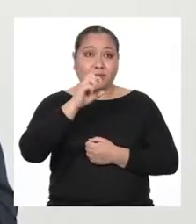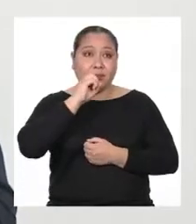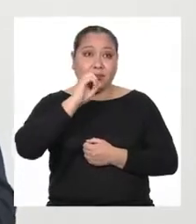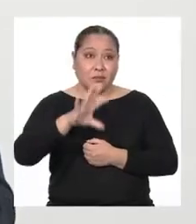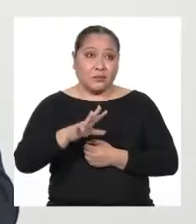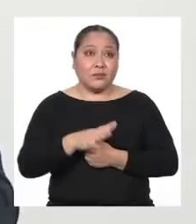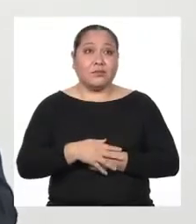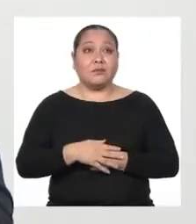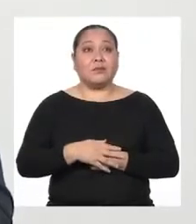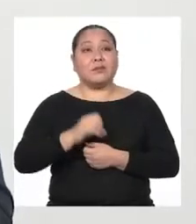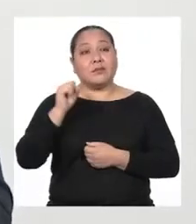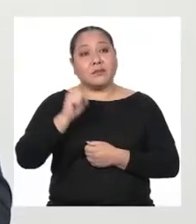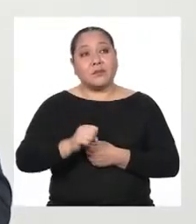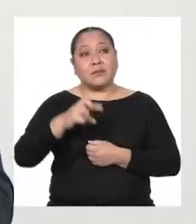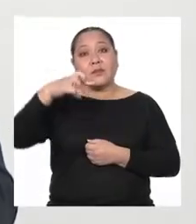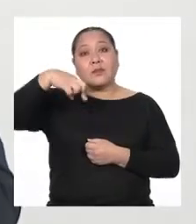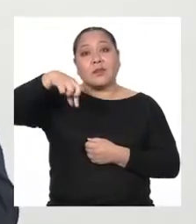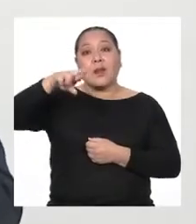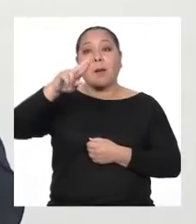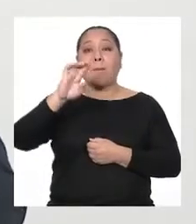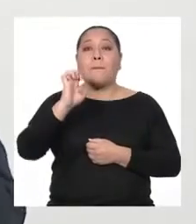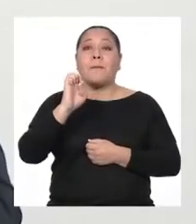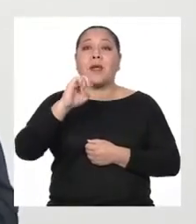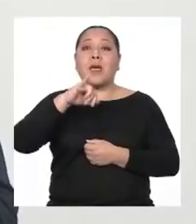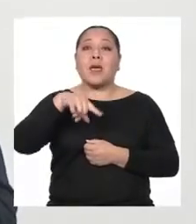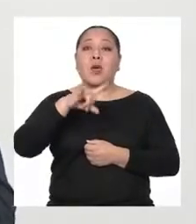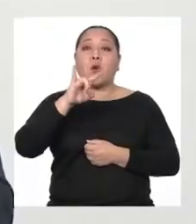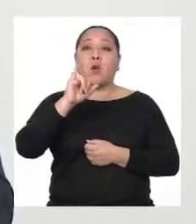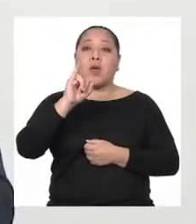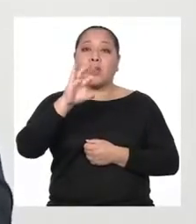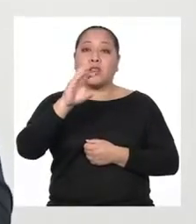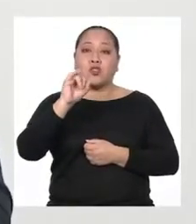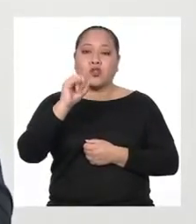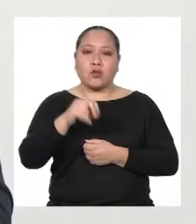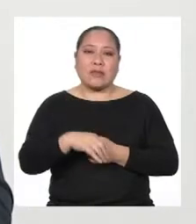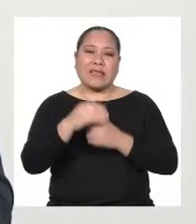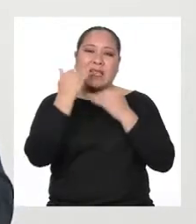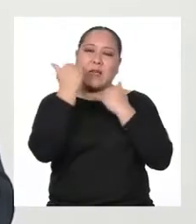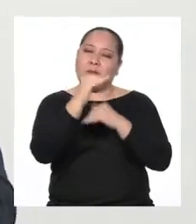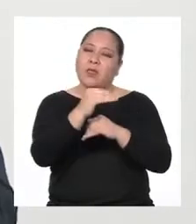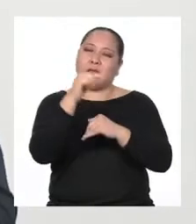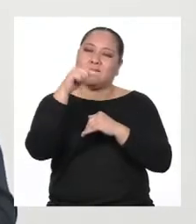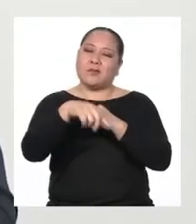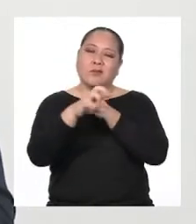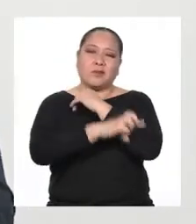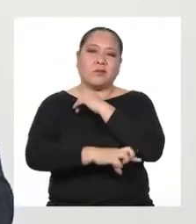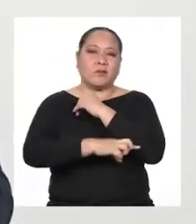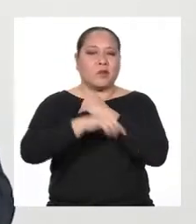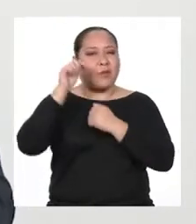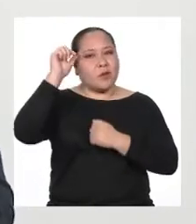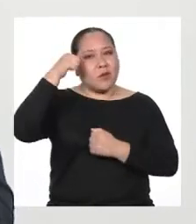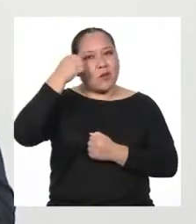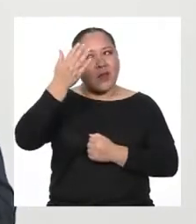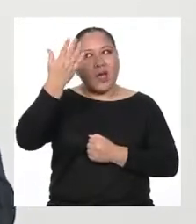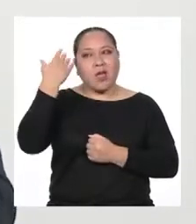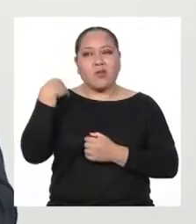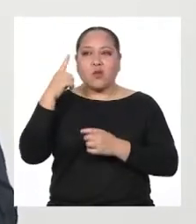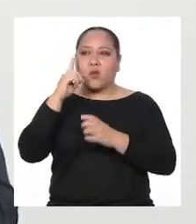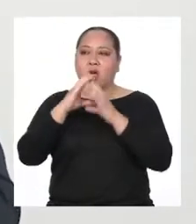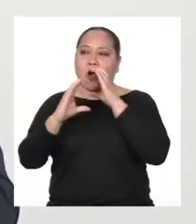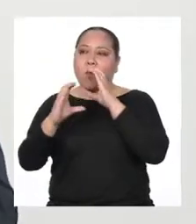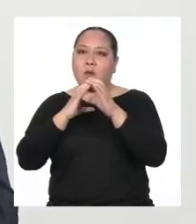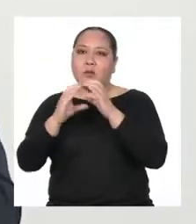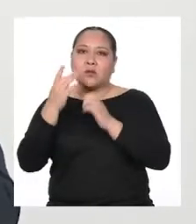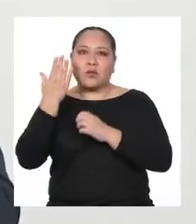mencionar es un prejuicio Una de nuestras limitaciones como país Eso me recuerda a una conversación que